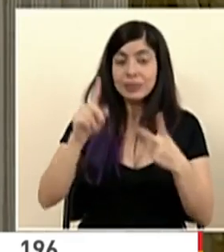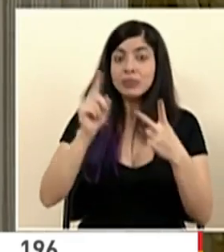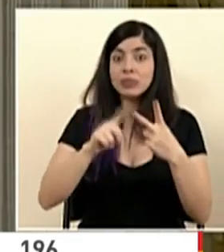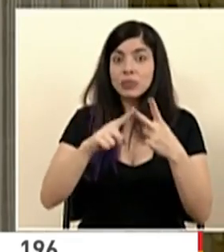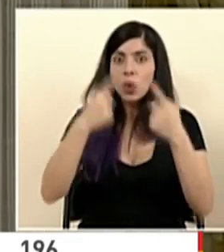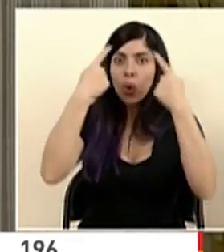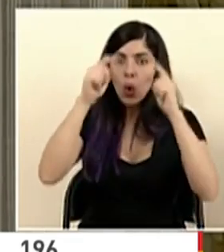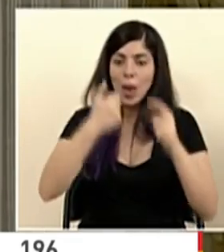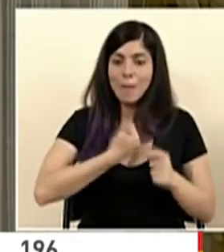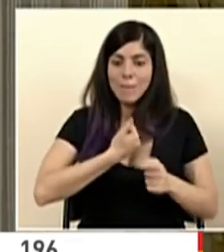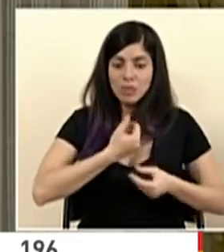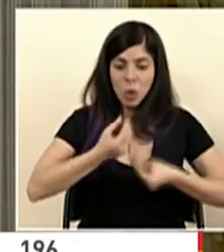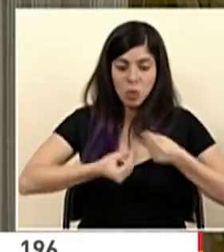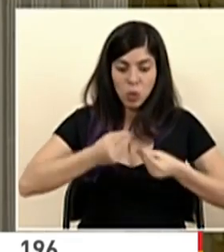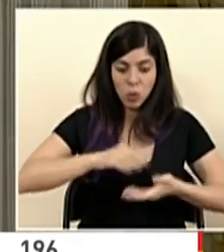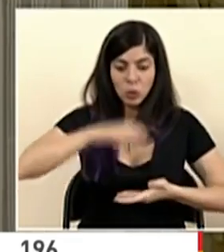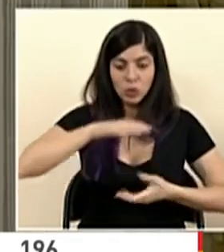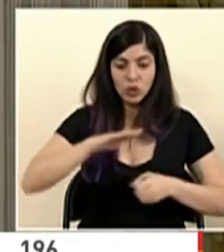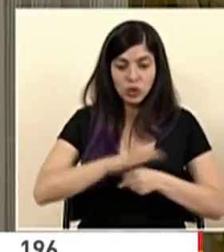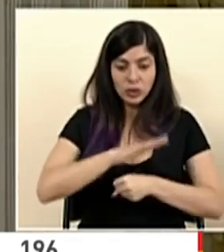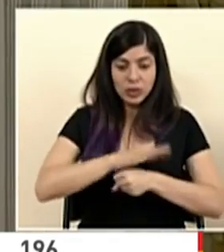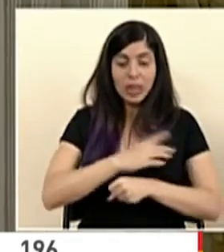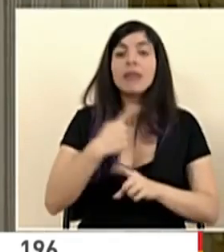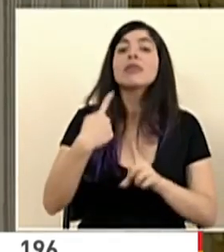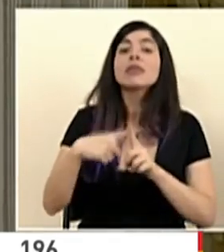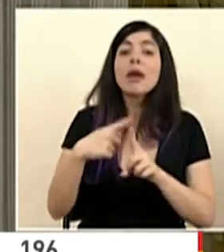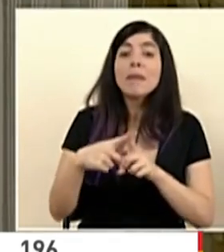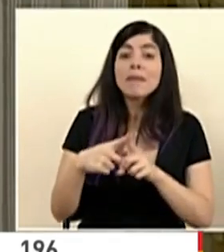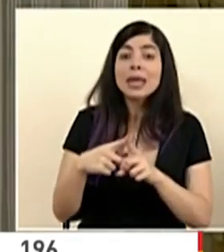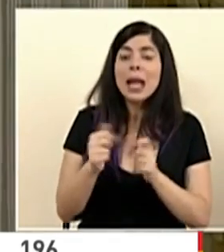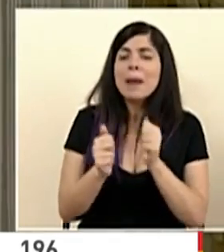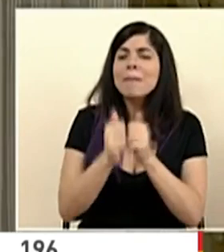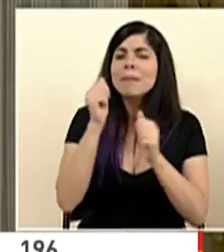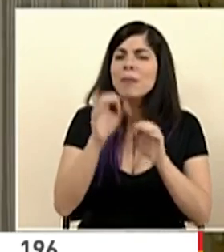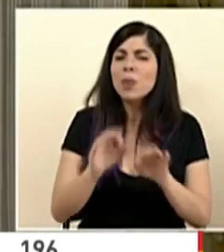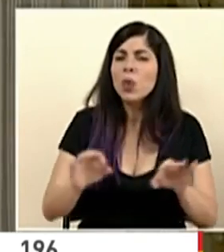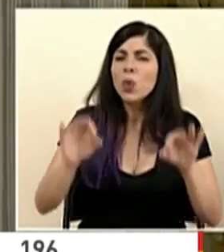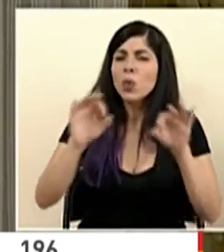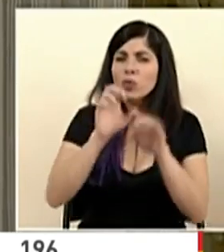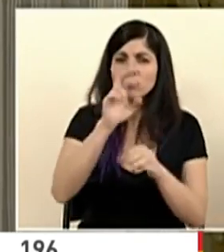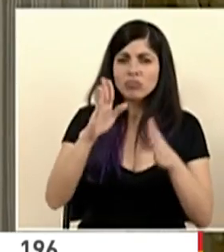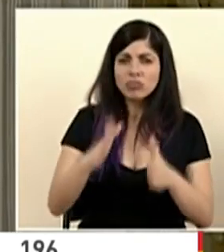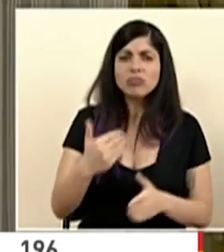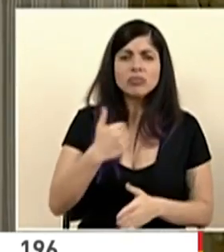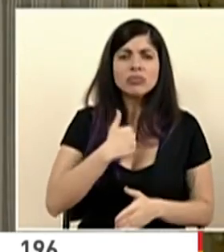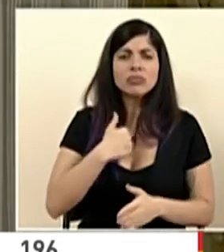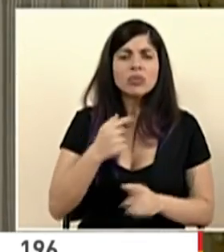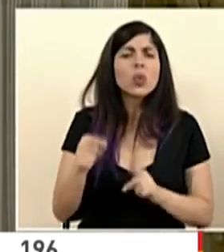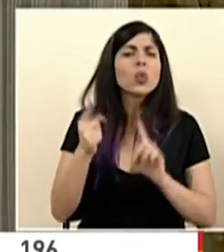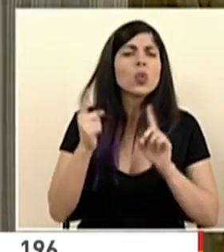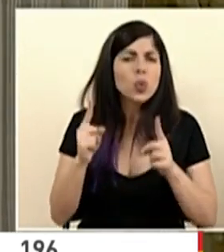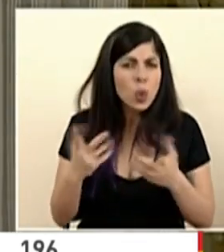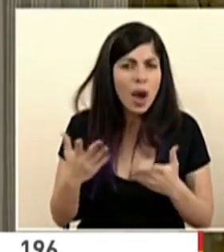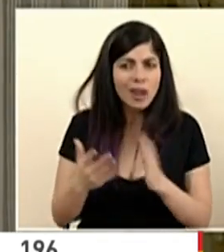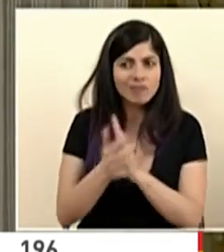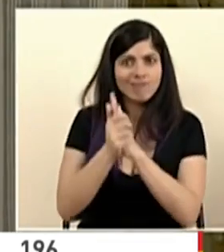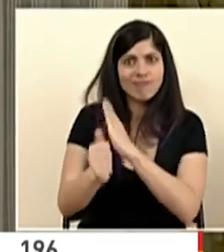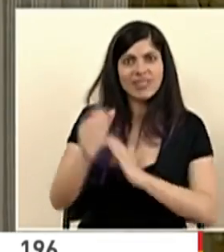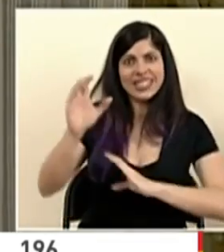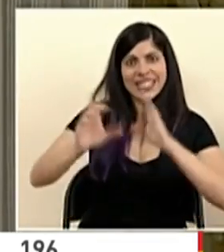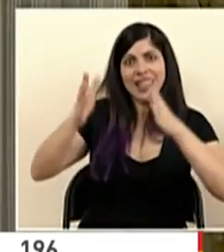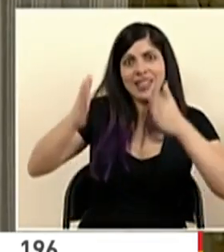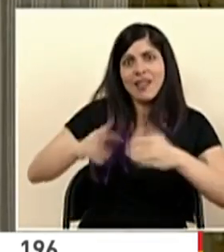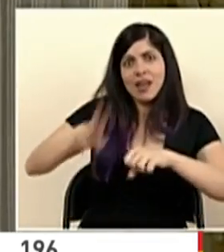lograr autoabastecimiento y tres, explotar el activo más importante que como costarricenses tenemos y es ese talento